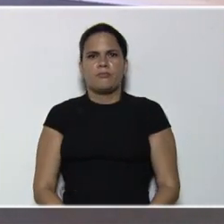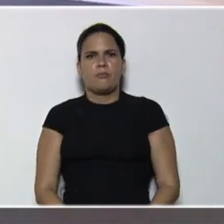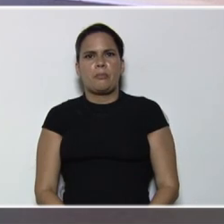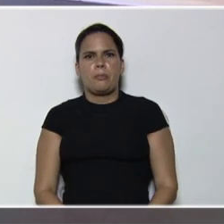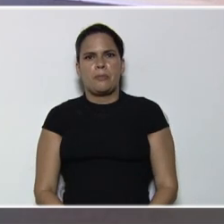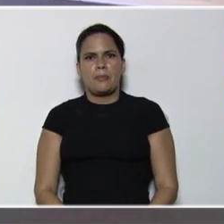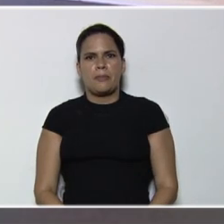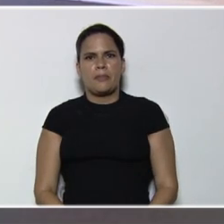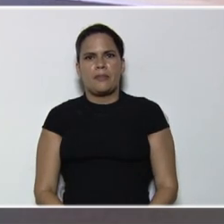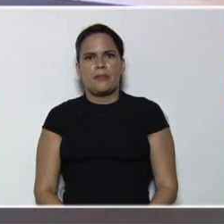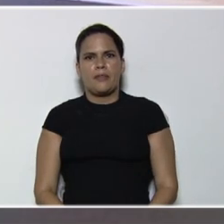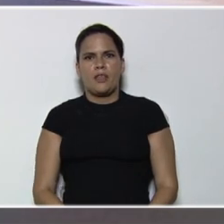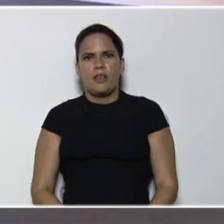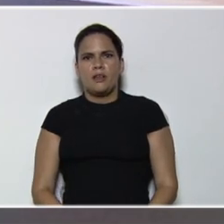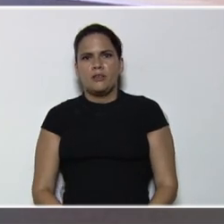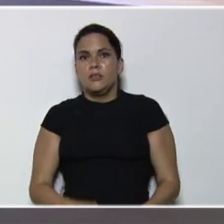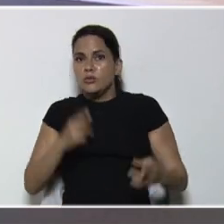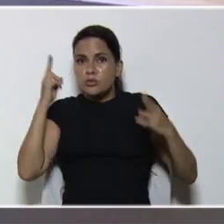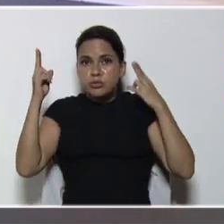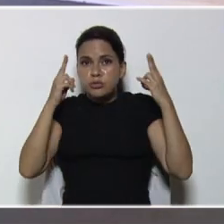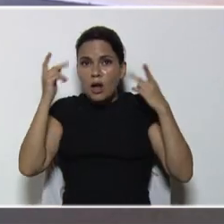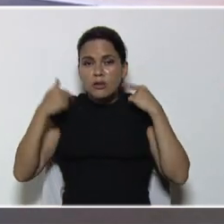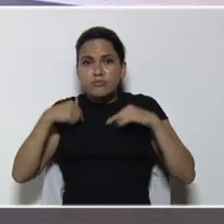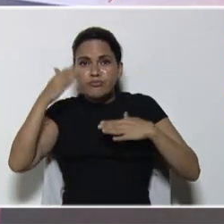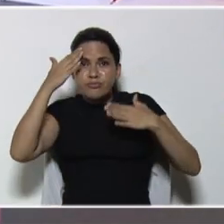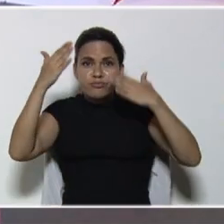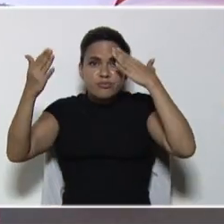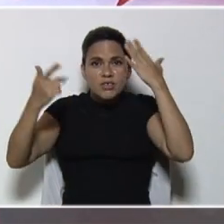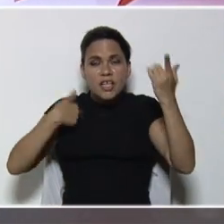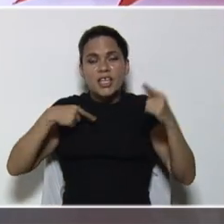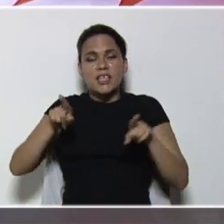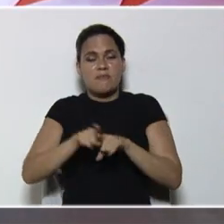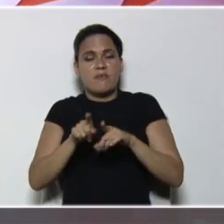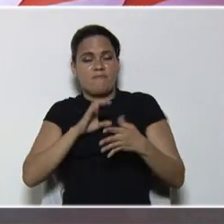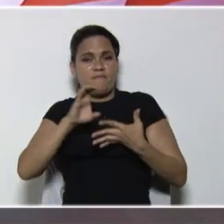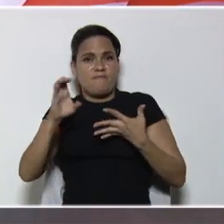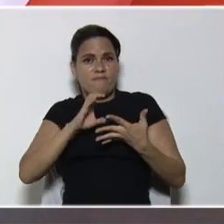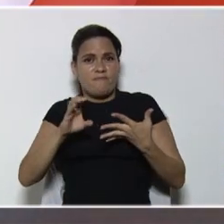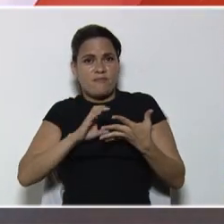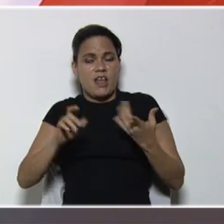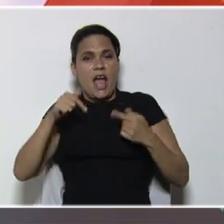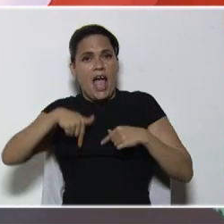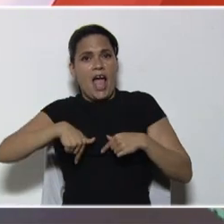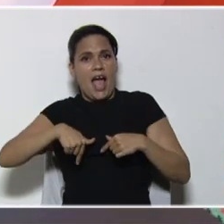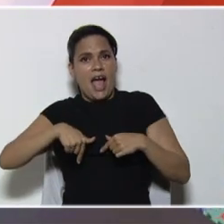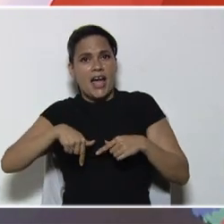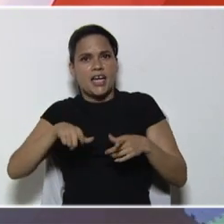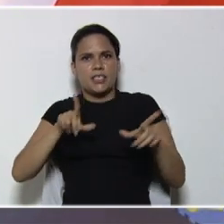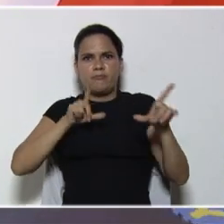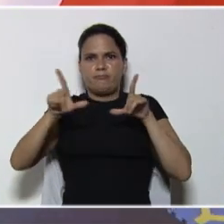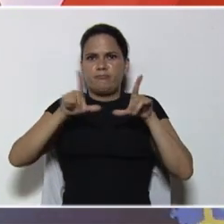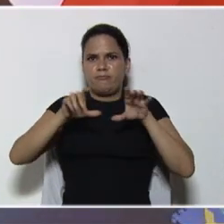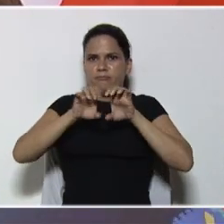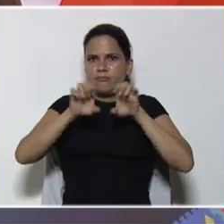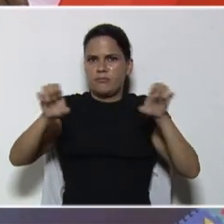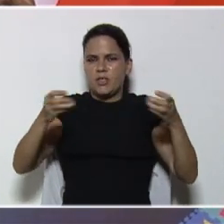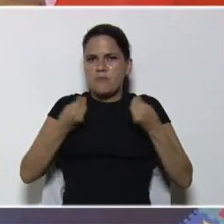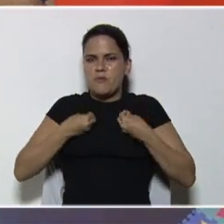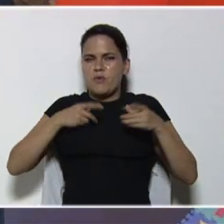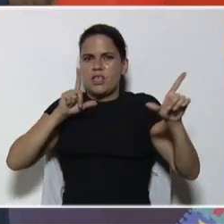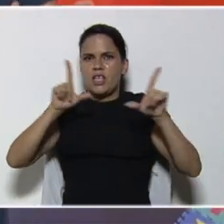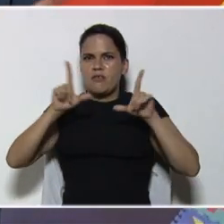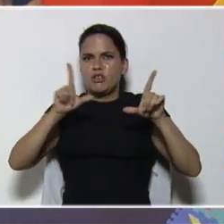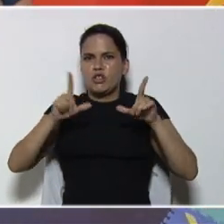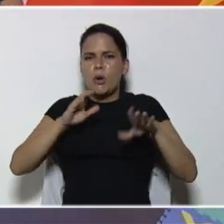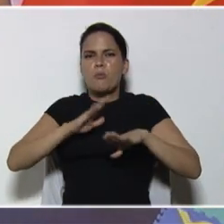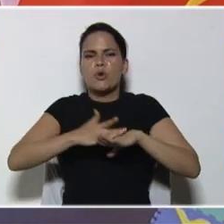saber, aventura, hacia el saber, que también, caracteriza, a este canal educativo, Vive TV, porque vive,